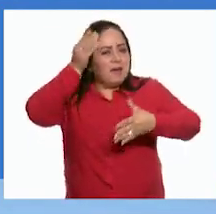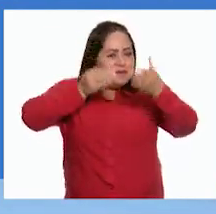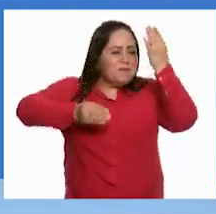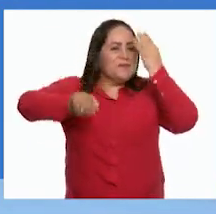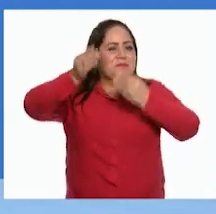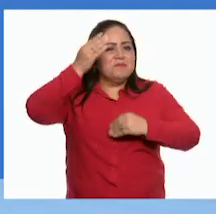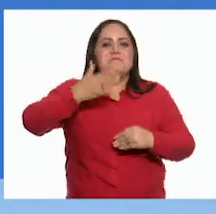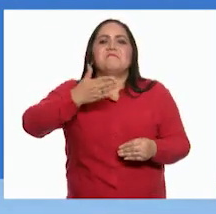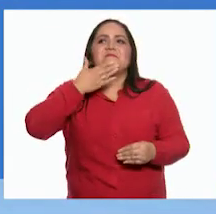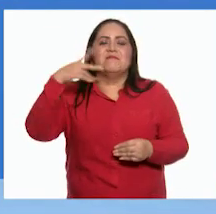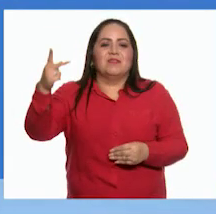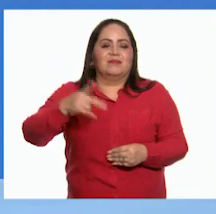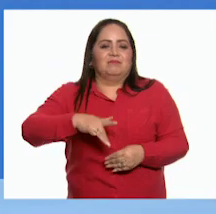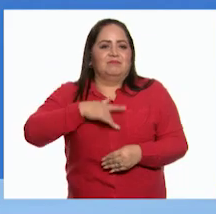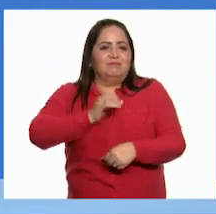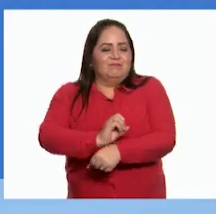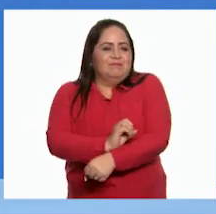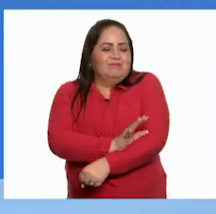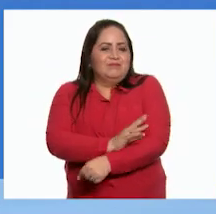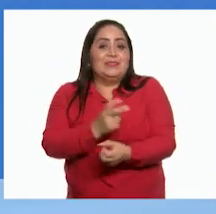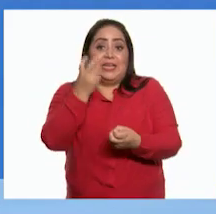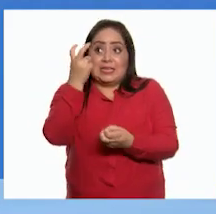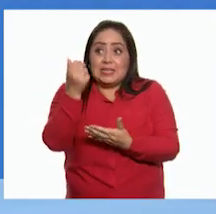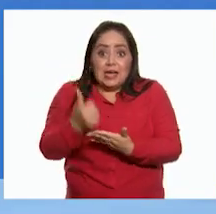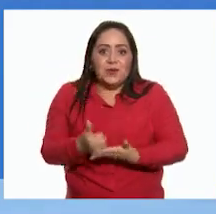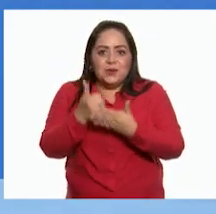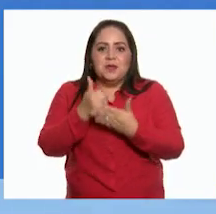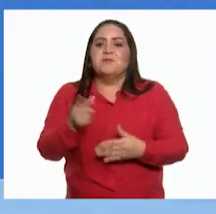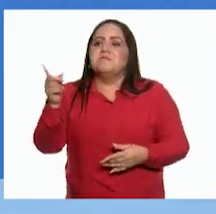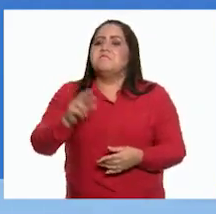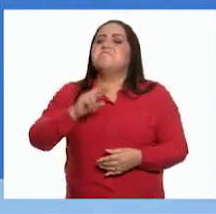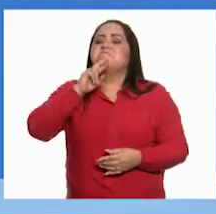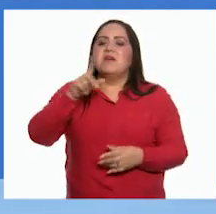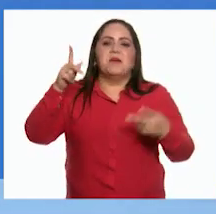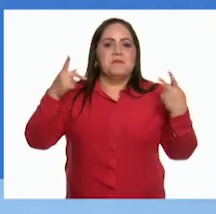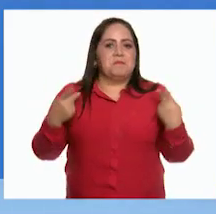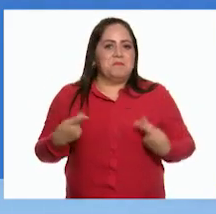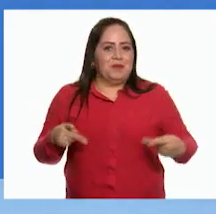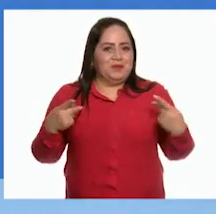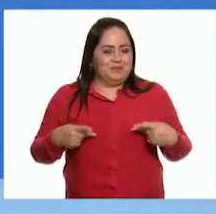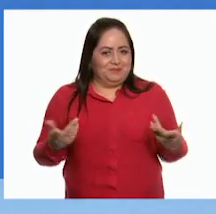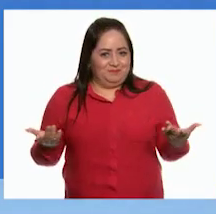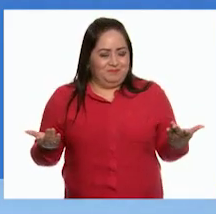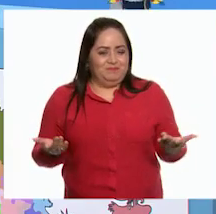bien sus emociones Y eso le ayuda a ser una mejor persona